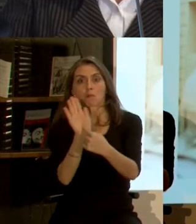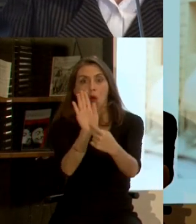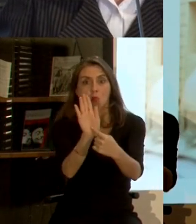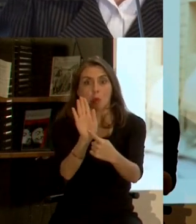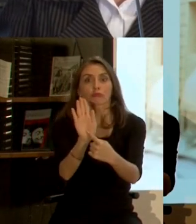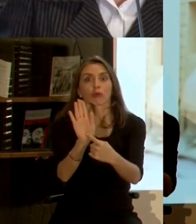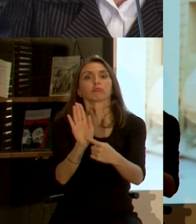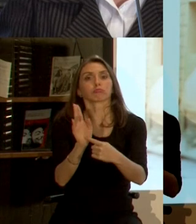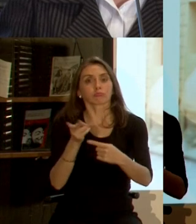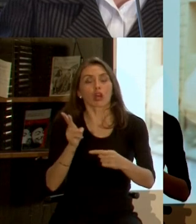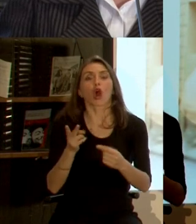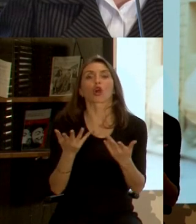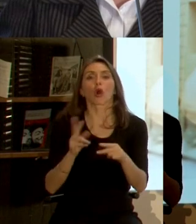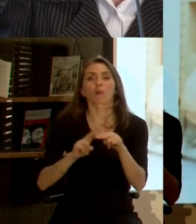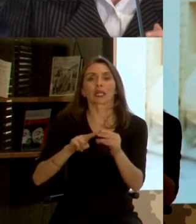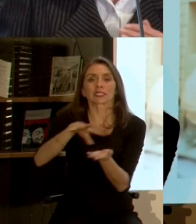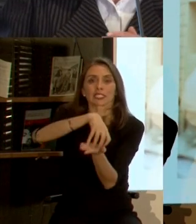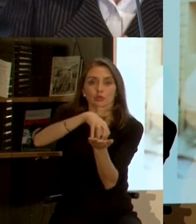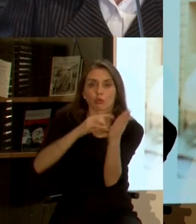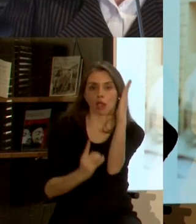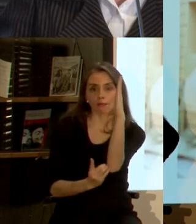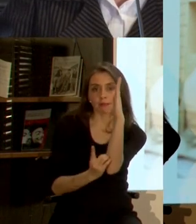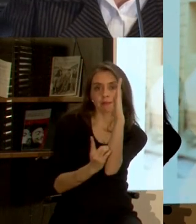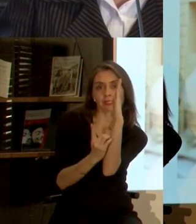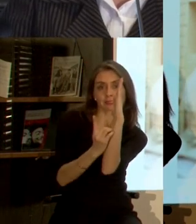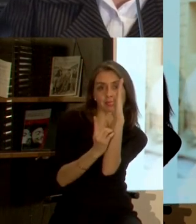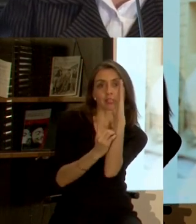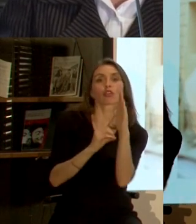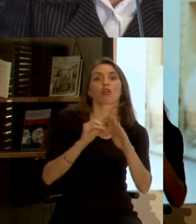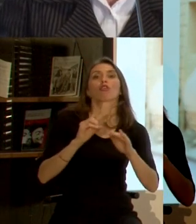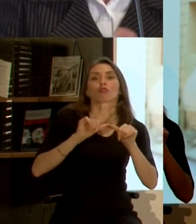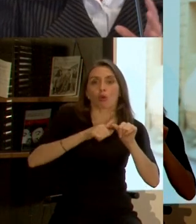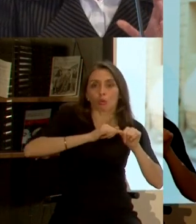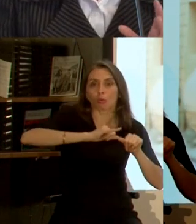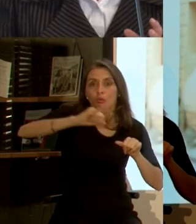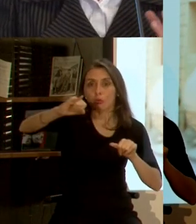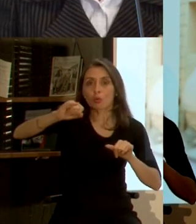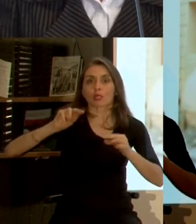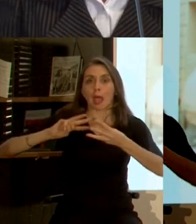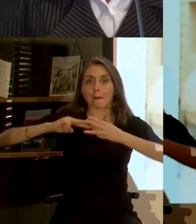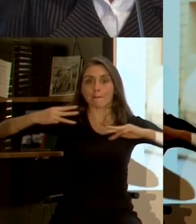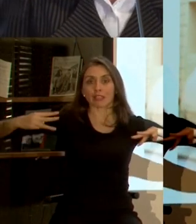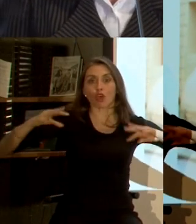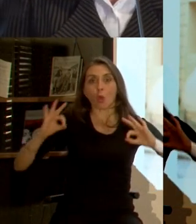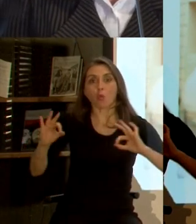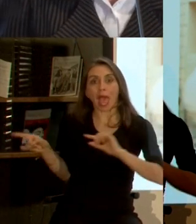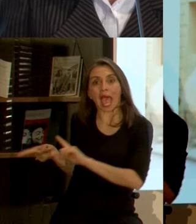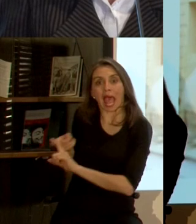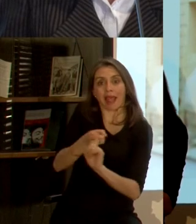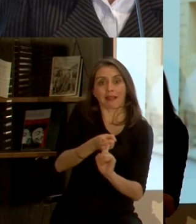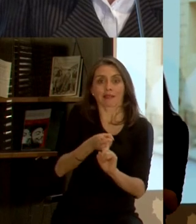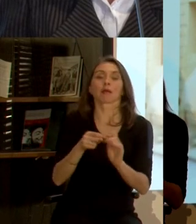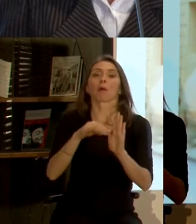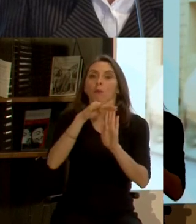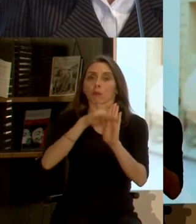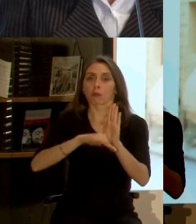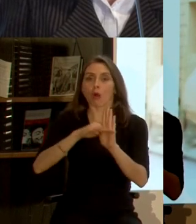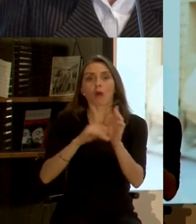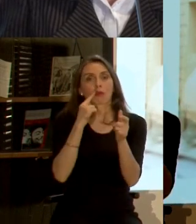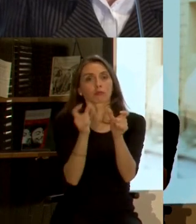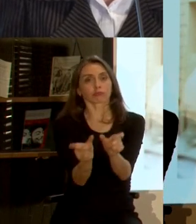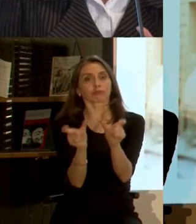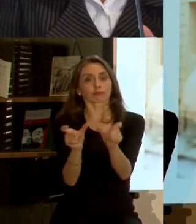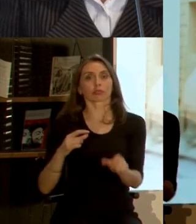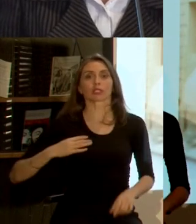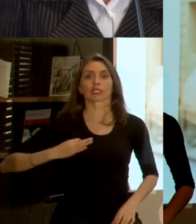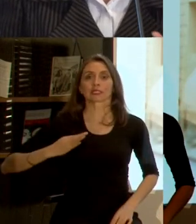de ciudades emergentes y sostenibles donde ha aplicado la metodología tenemos programas de monitoreo